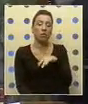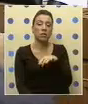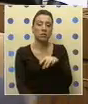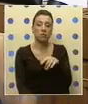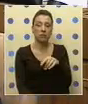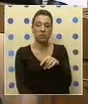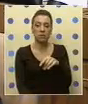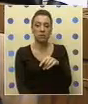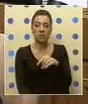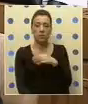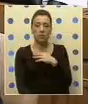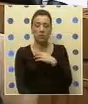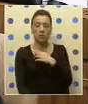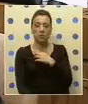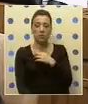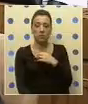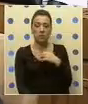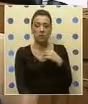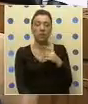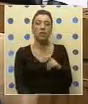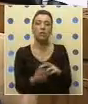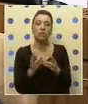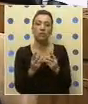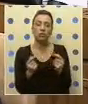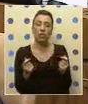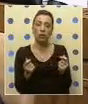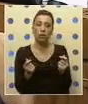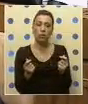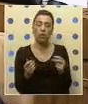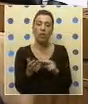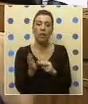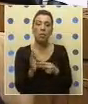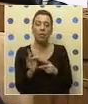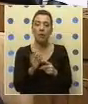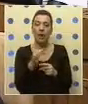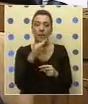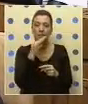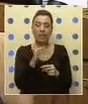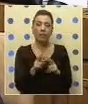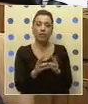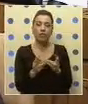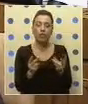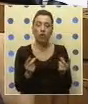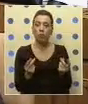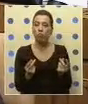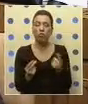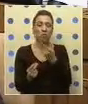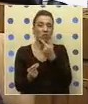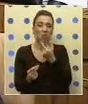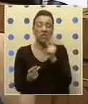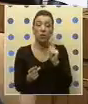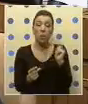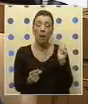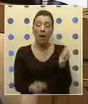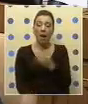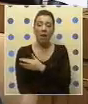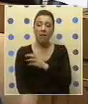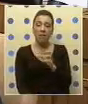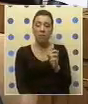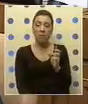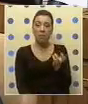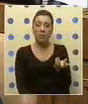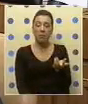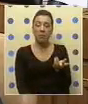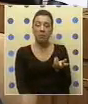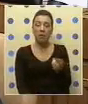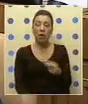sí, yo sé. Entonces la solución del problema no es la que se ha planteado. La solución es muy simple. Cuando no se pagan las cotizaciones previsionales